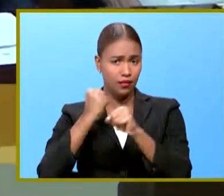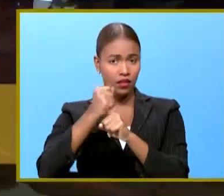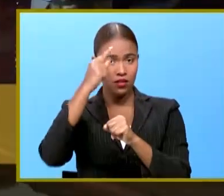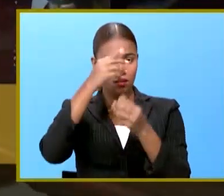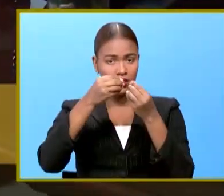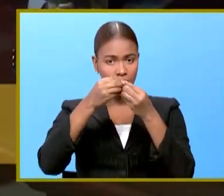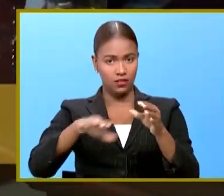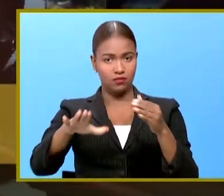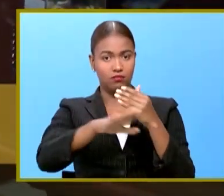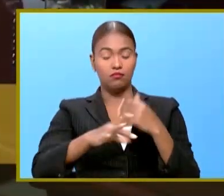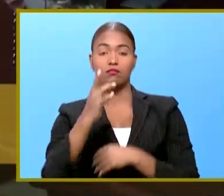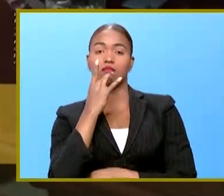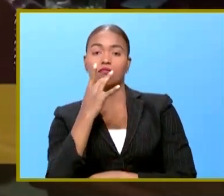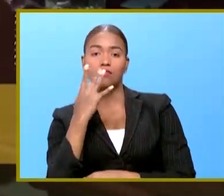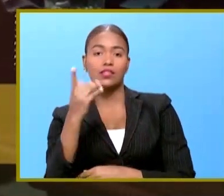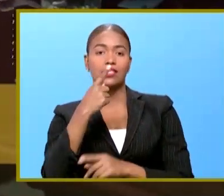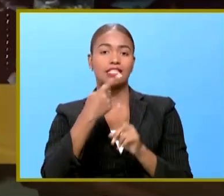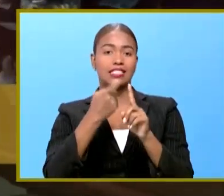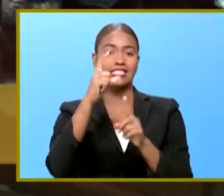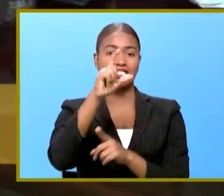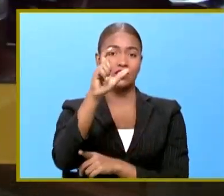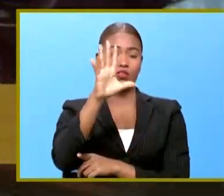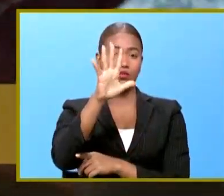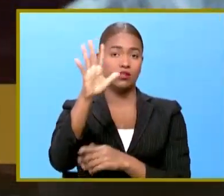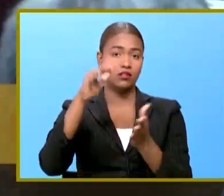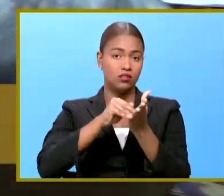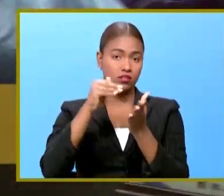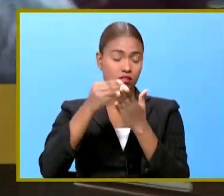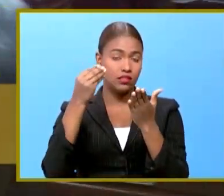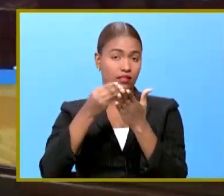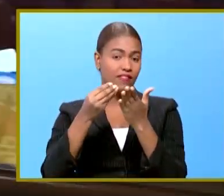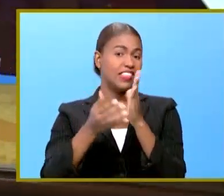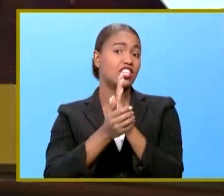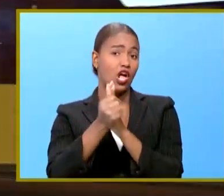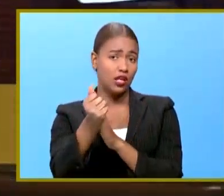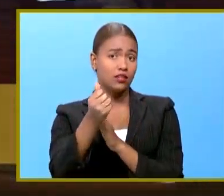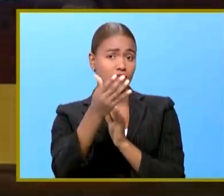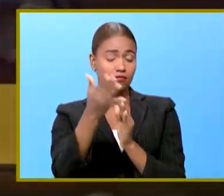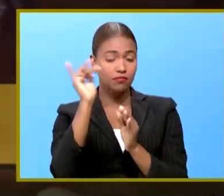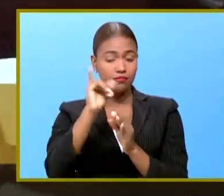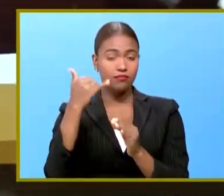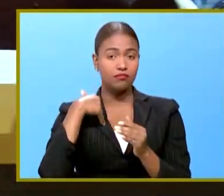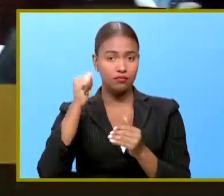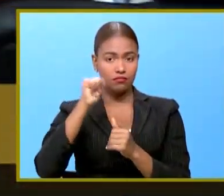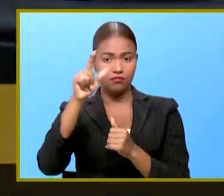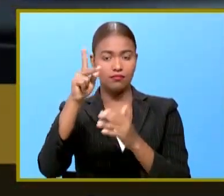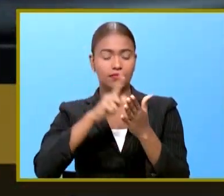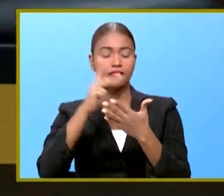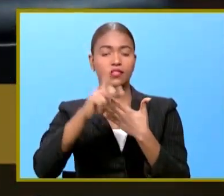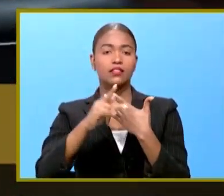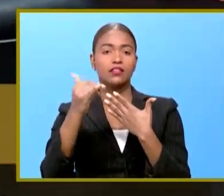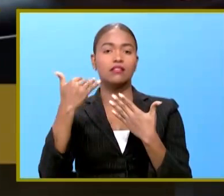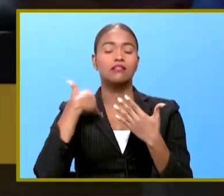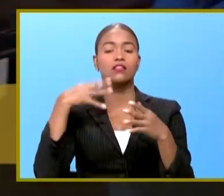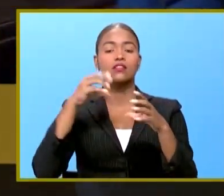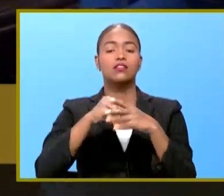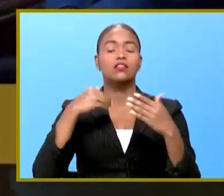del sector eléctrico de 155 millones de dólares perdón está otro proyecto que fue una